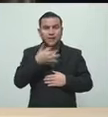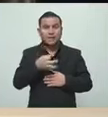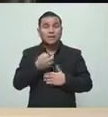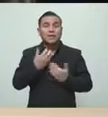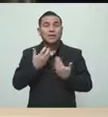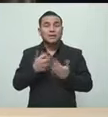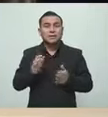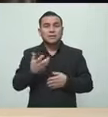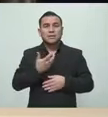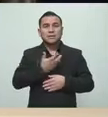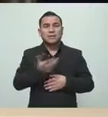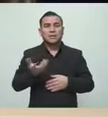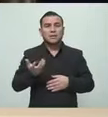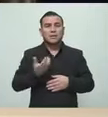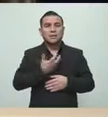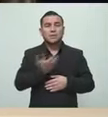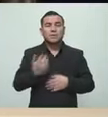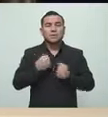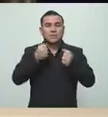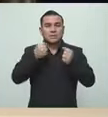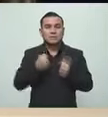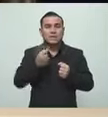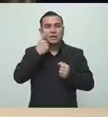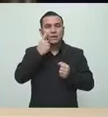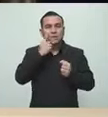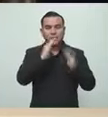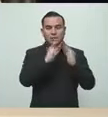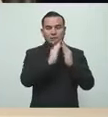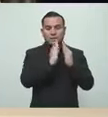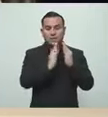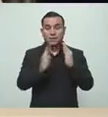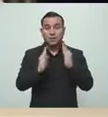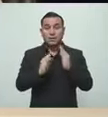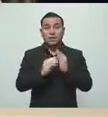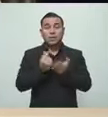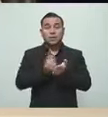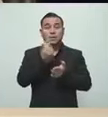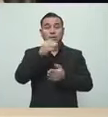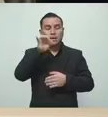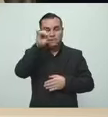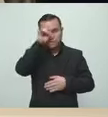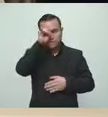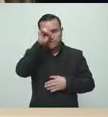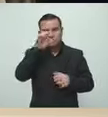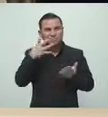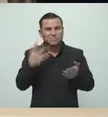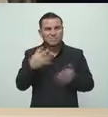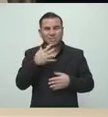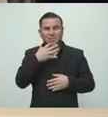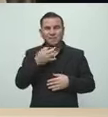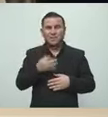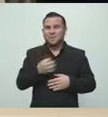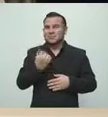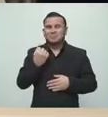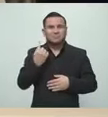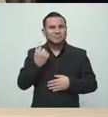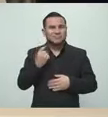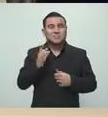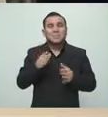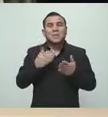ya estaban sentados ahí y era contradictorio, porque